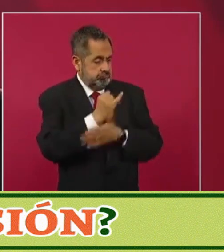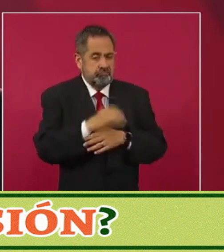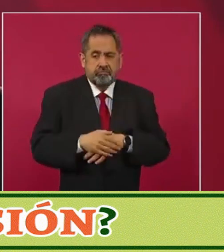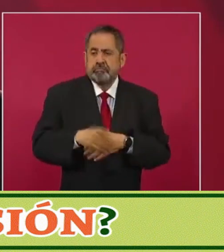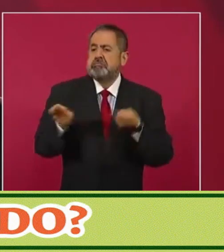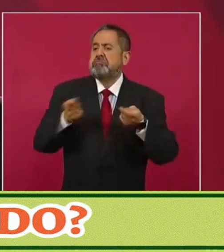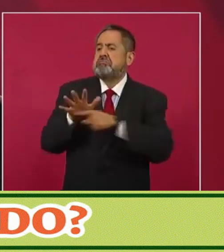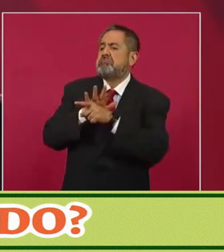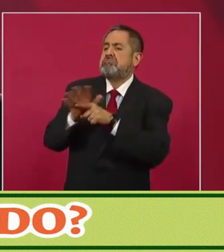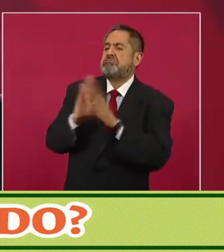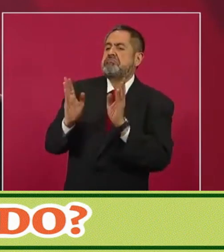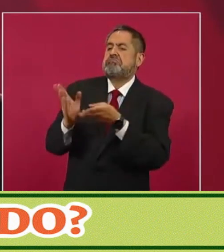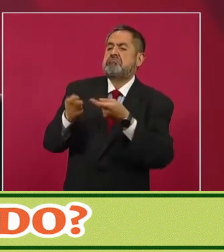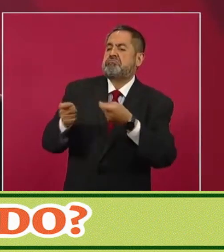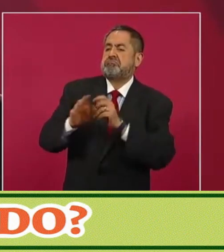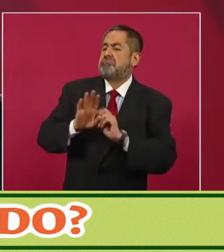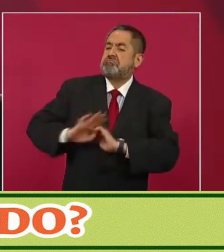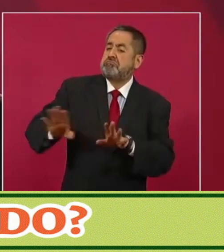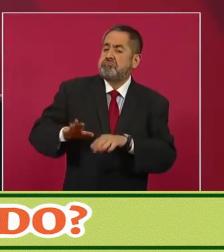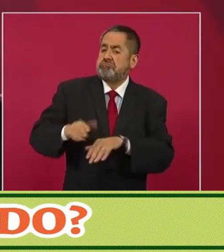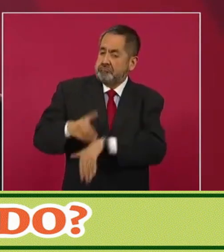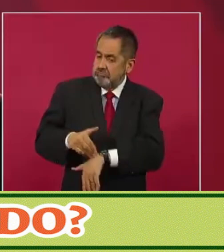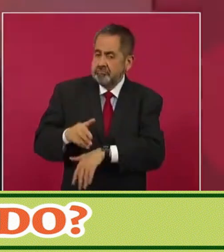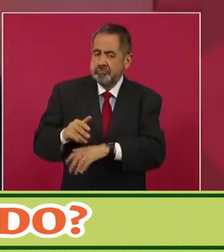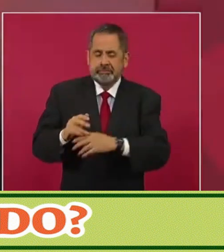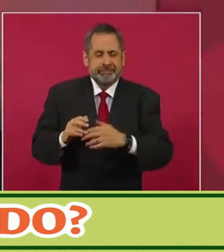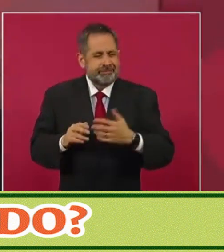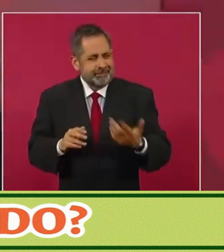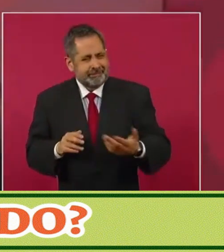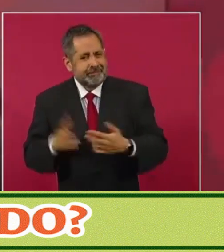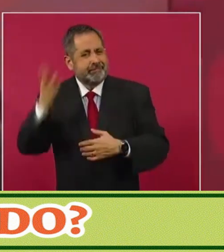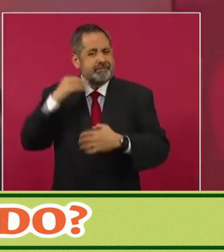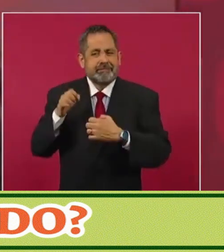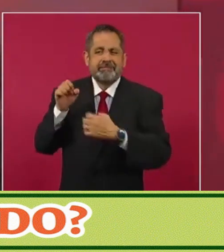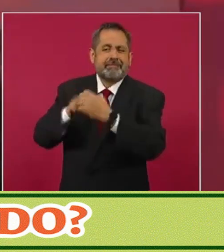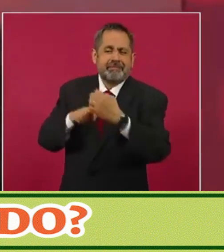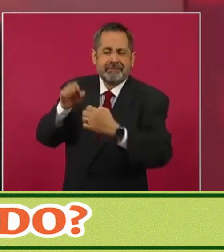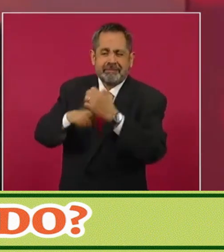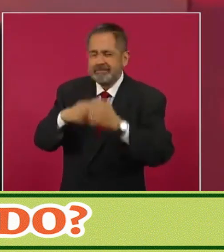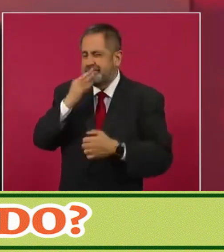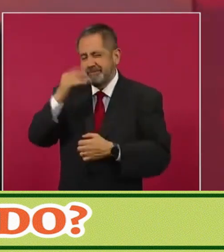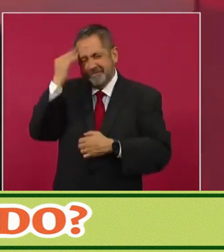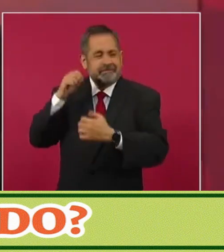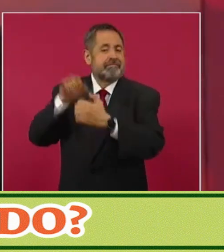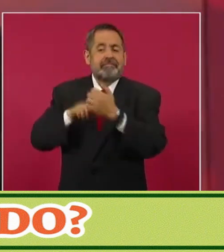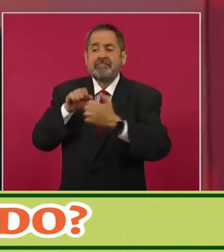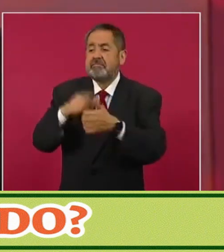de manipulación, no lo podían engañar fácilmente